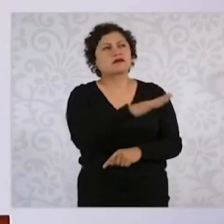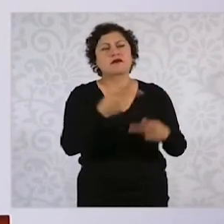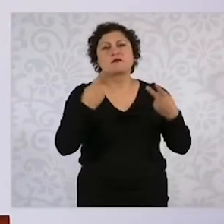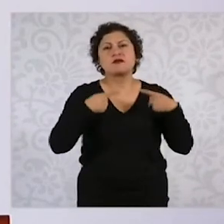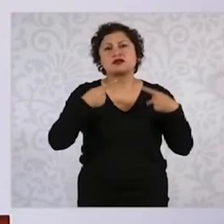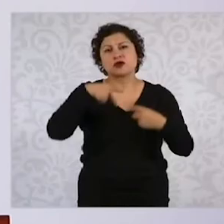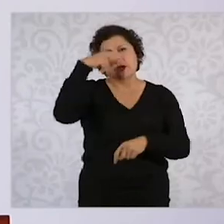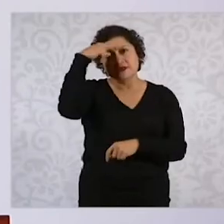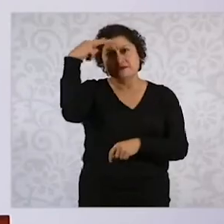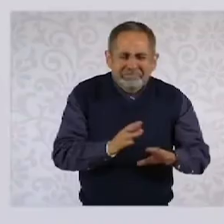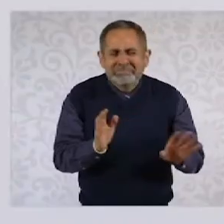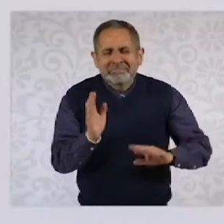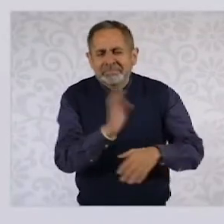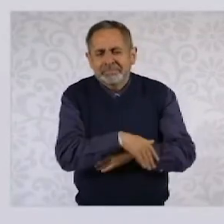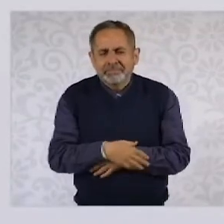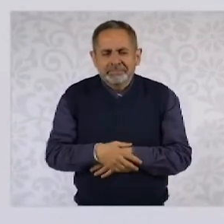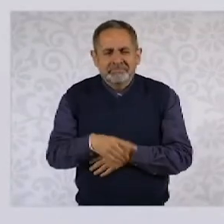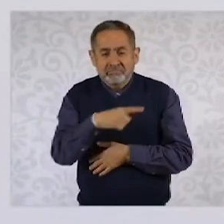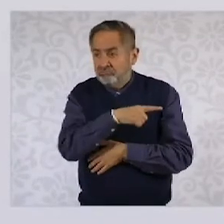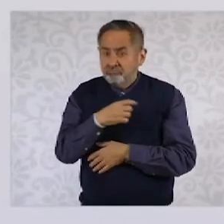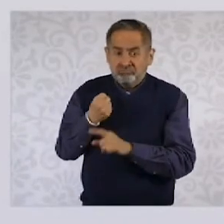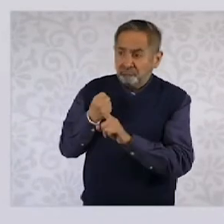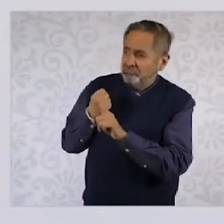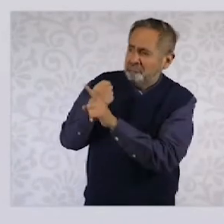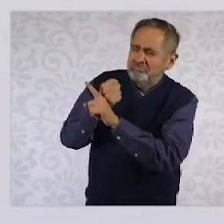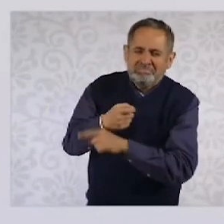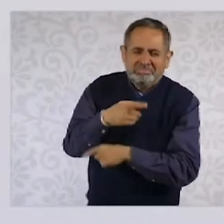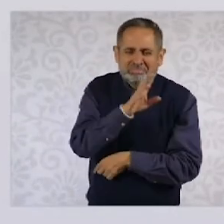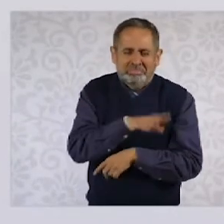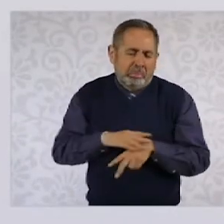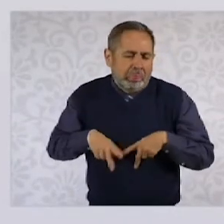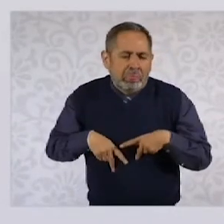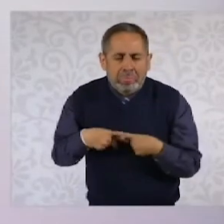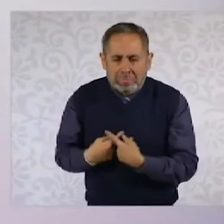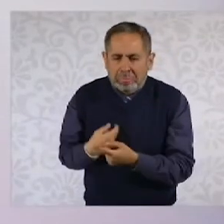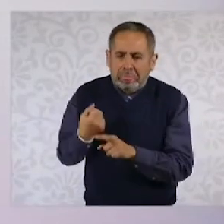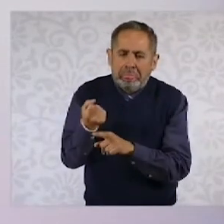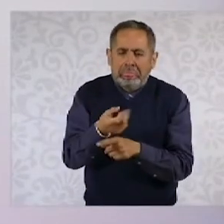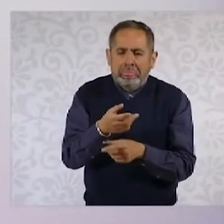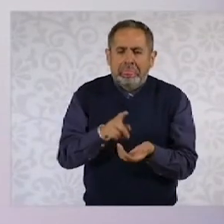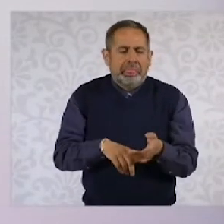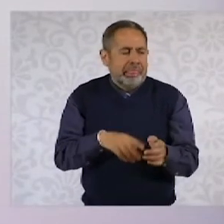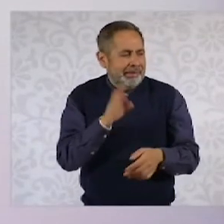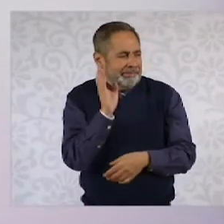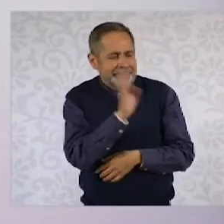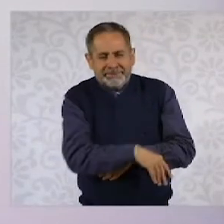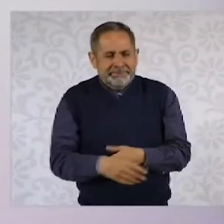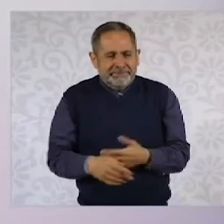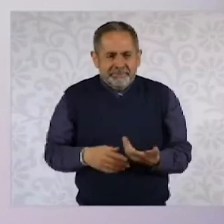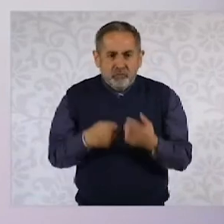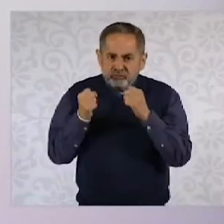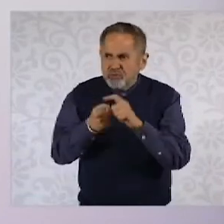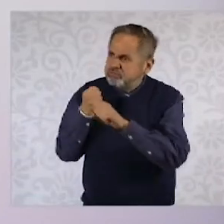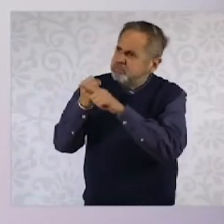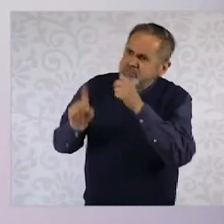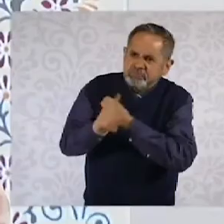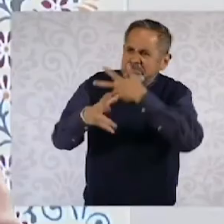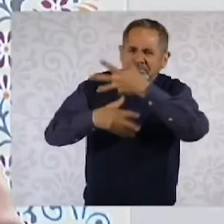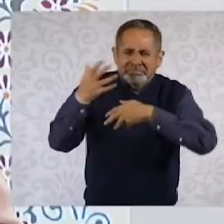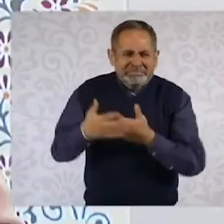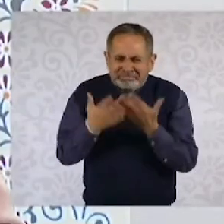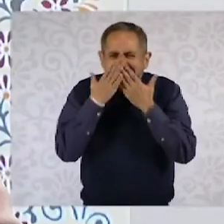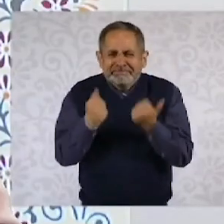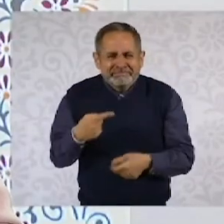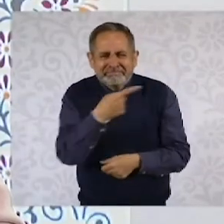de la Suprema Corte de Justicia. Claudia Sheinbaum señaló que lo que buscan los ocho ministros es querer demostrar que es un